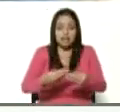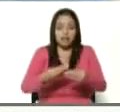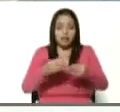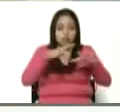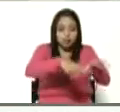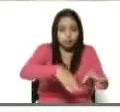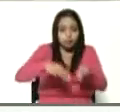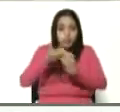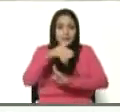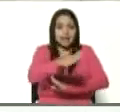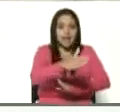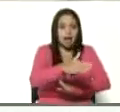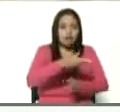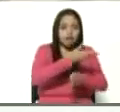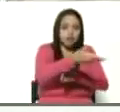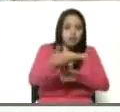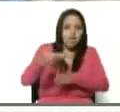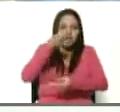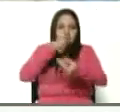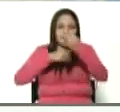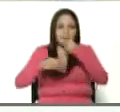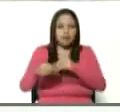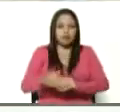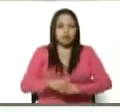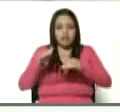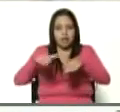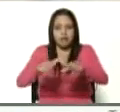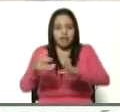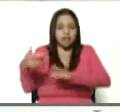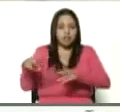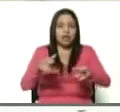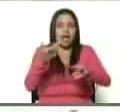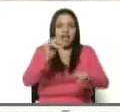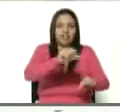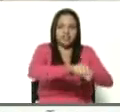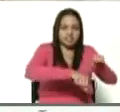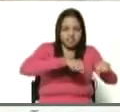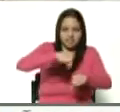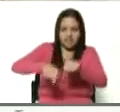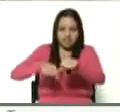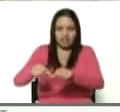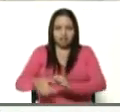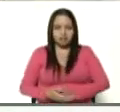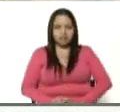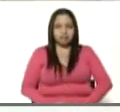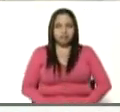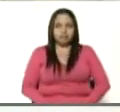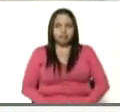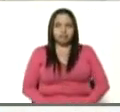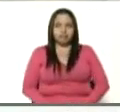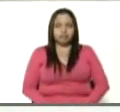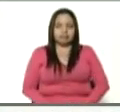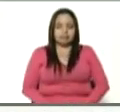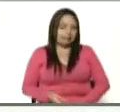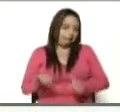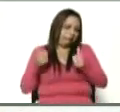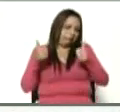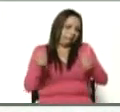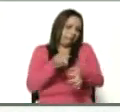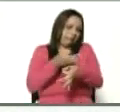alimento del mar y de los ríos. Ahí están con sus bicicletas, mira. ¿Ah? Eso, chico,